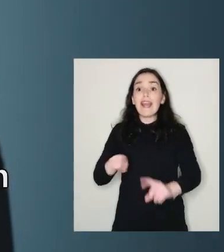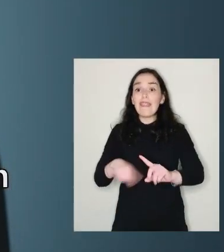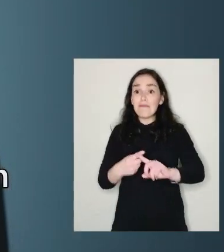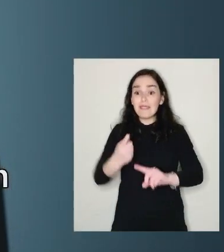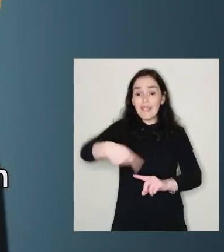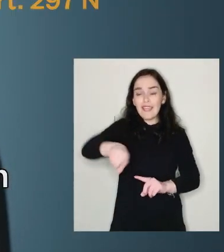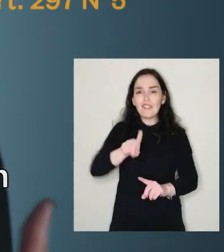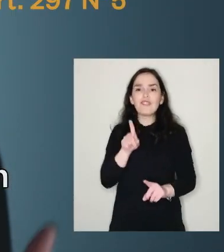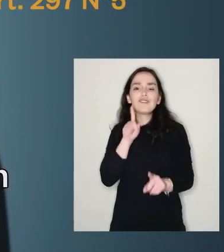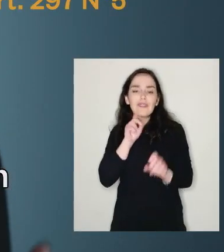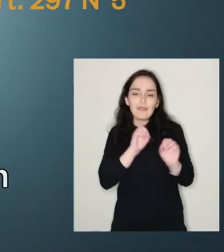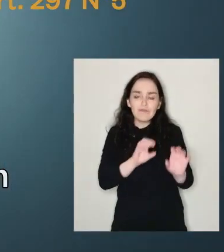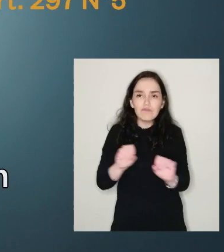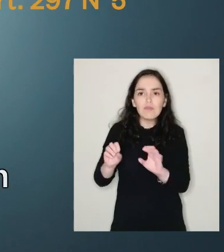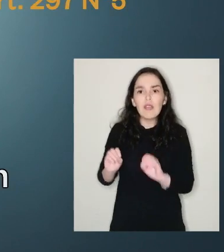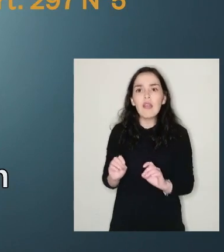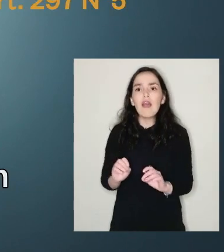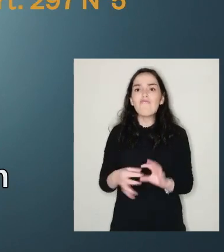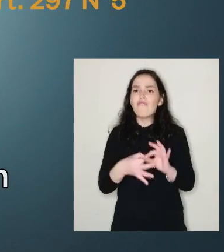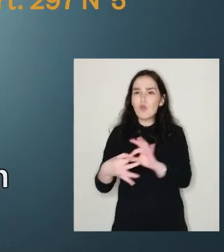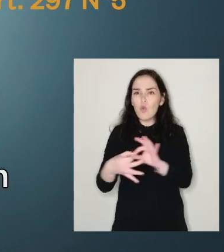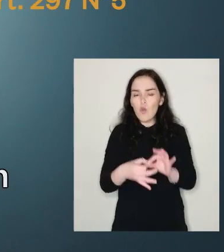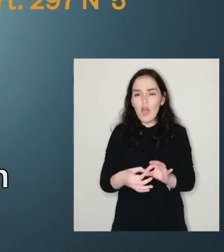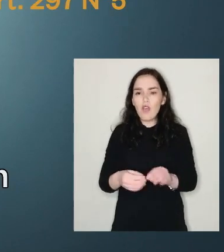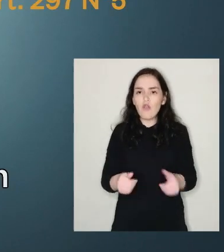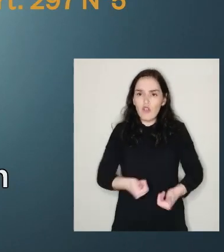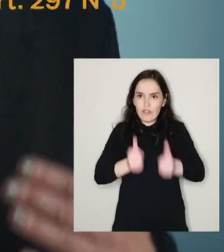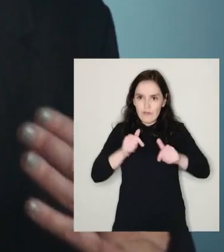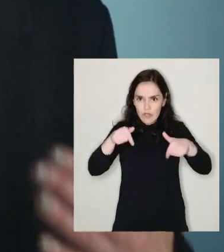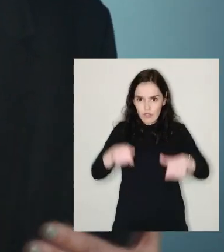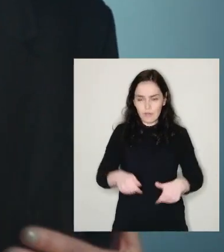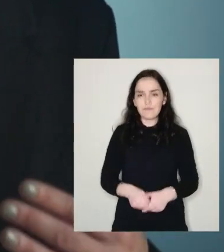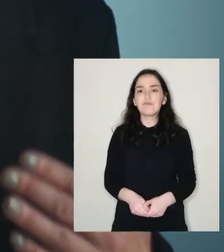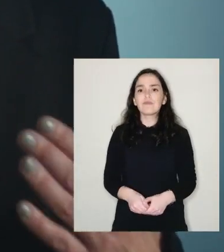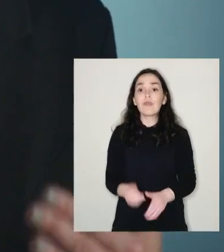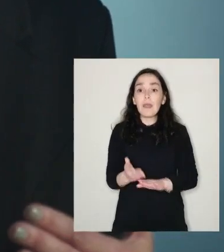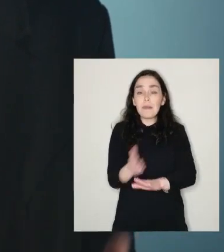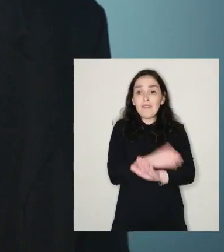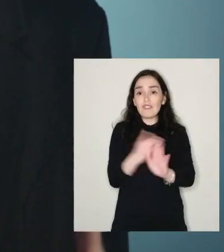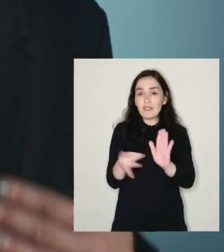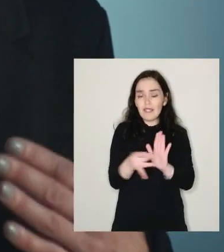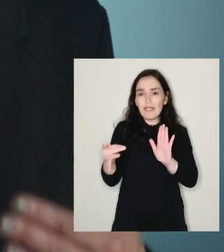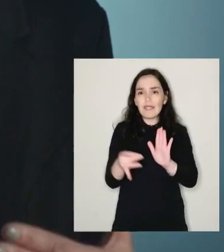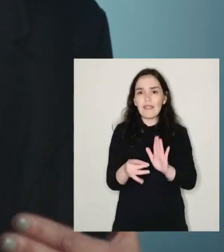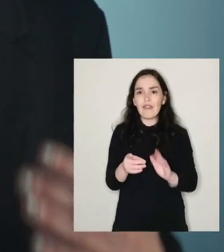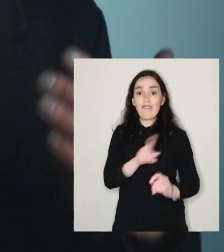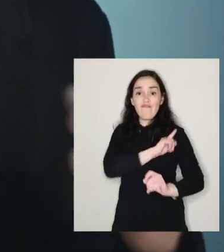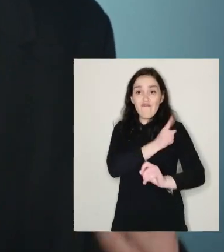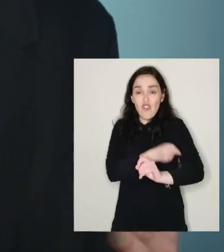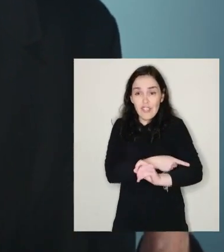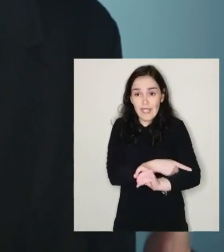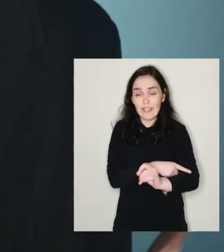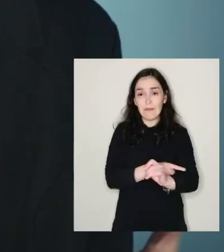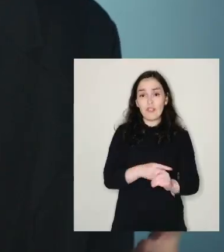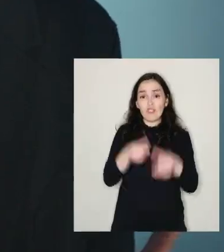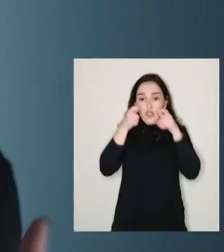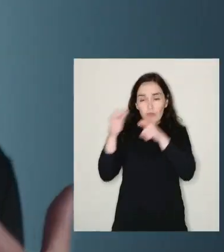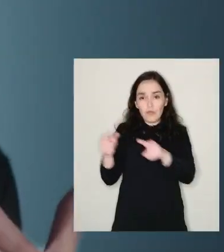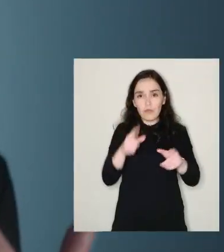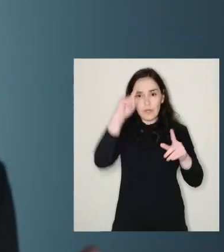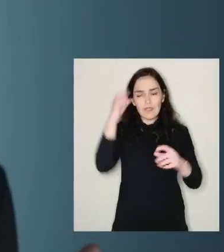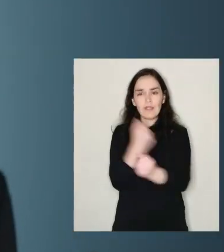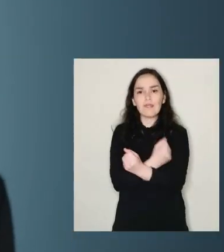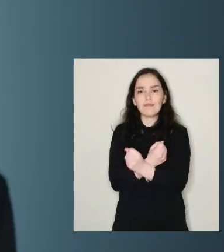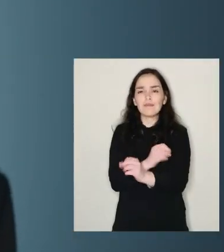recibirán una formación a la altura de los actuales desafíos. La prevención del delito y el fortalecimiento del control policial